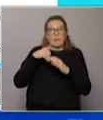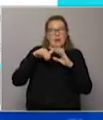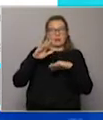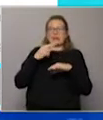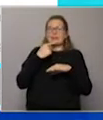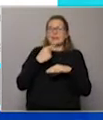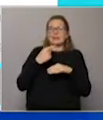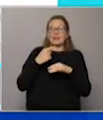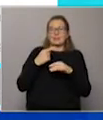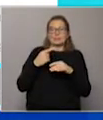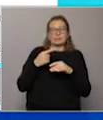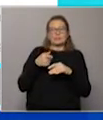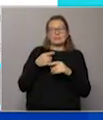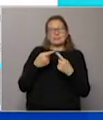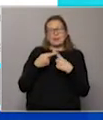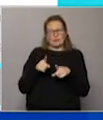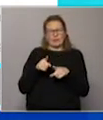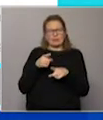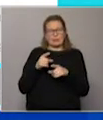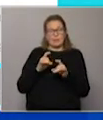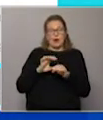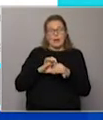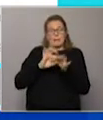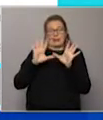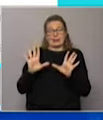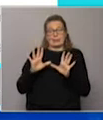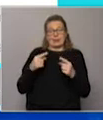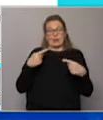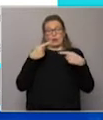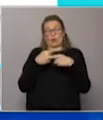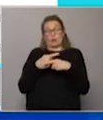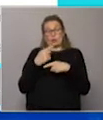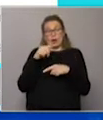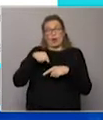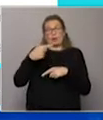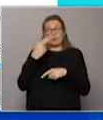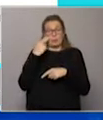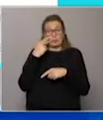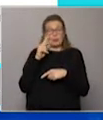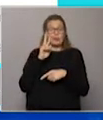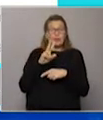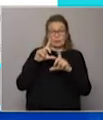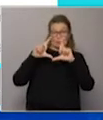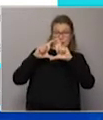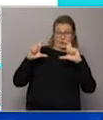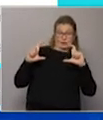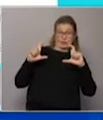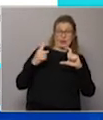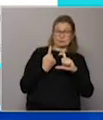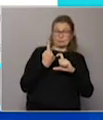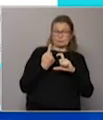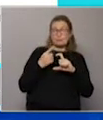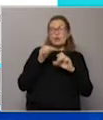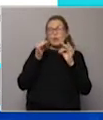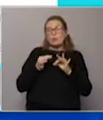ellos le llaman la restricción externa. Y además, justamente, libera recursos para hacer frente a otro desafío. Ahora, lo que están viendo en la gráfica son justamente el